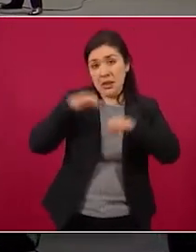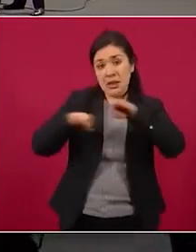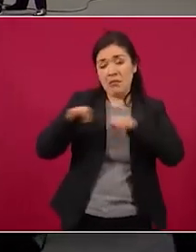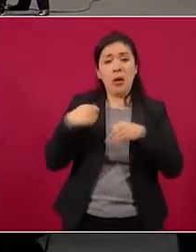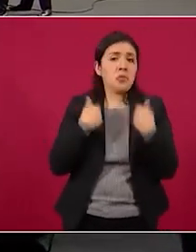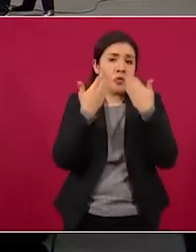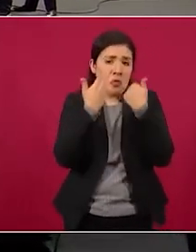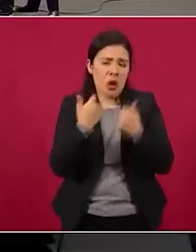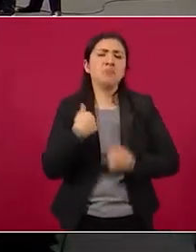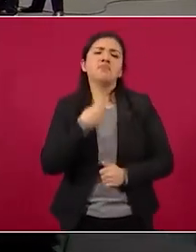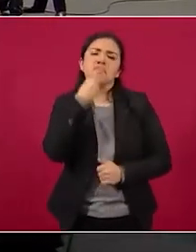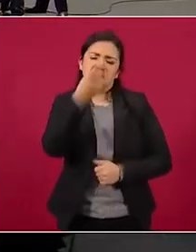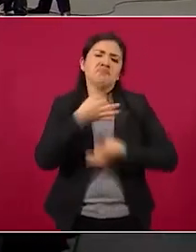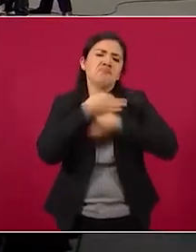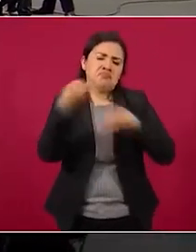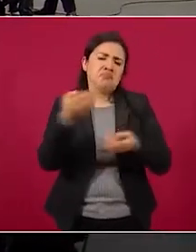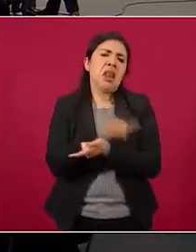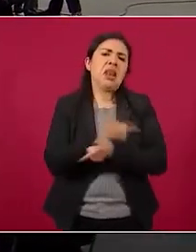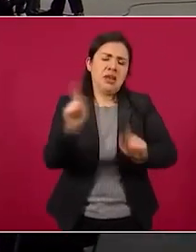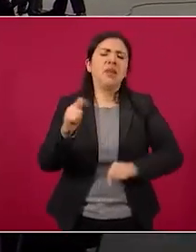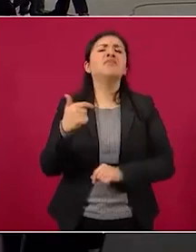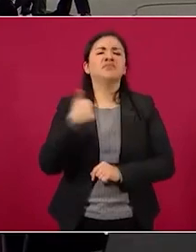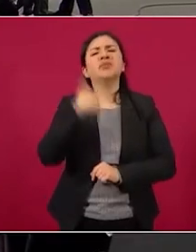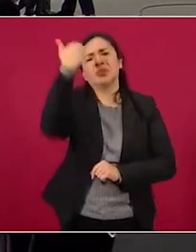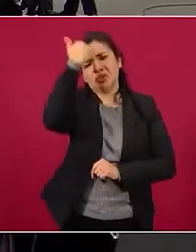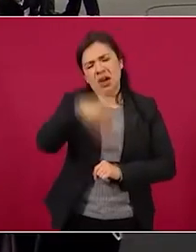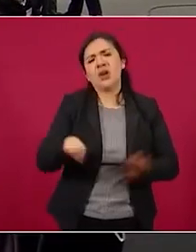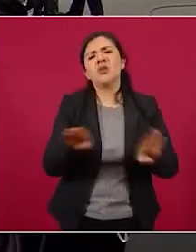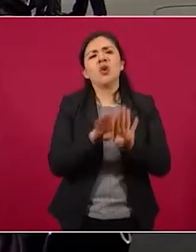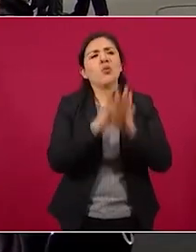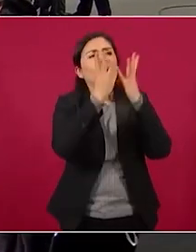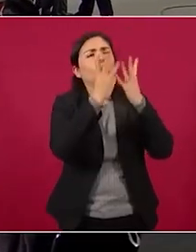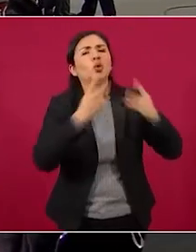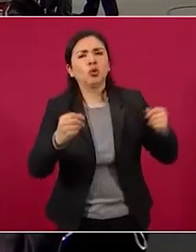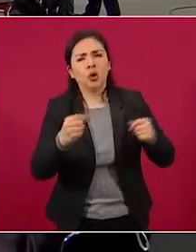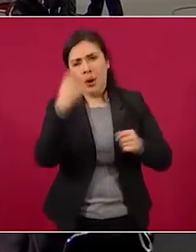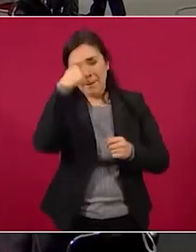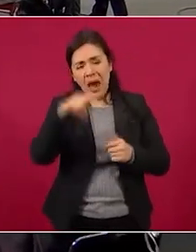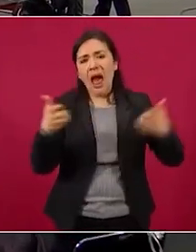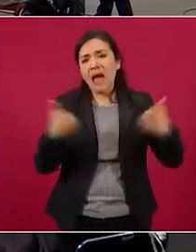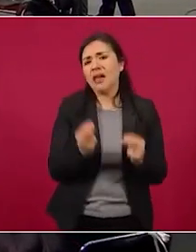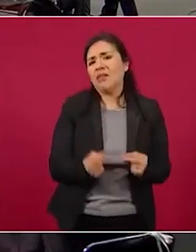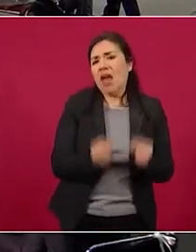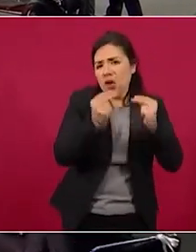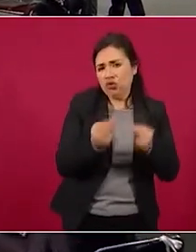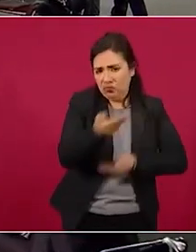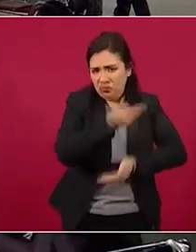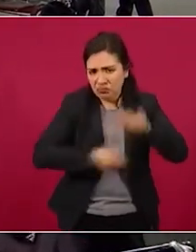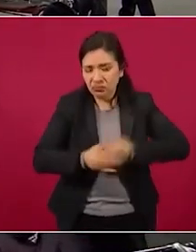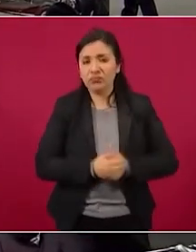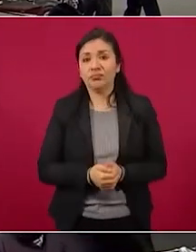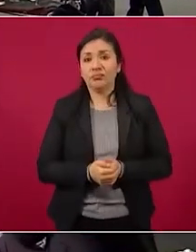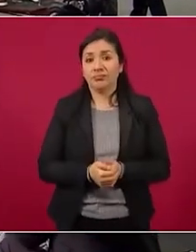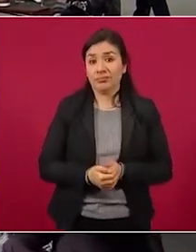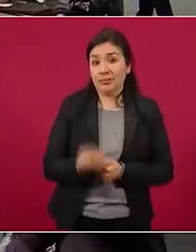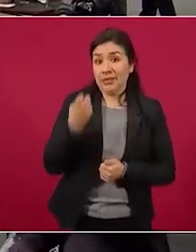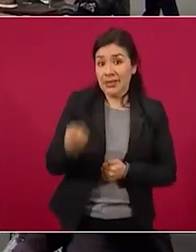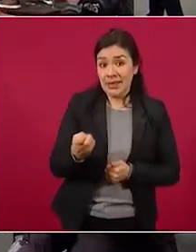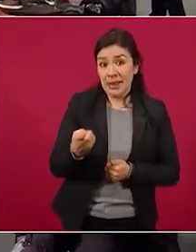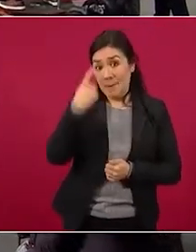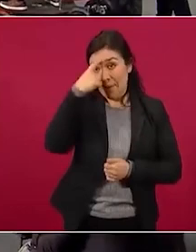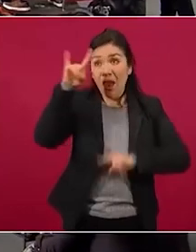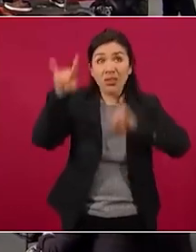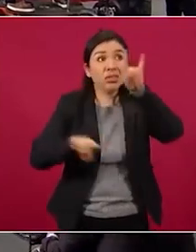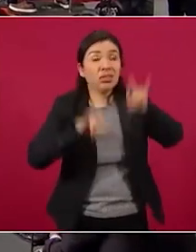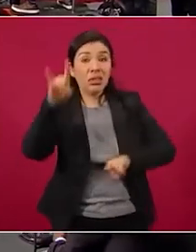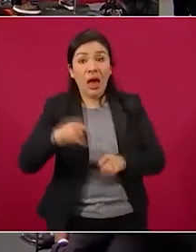yo tenía la solución a nivel de mercadotecnia esta campaña no se gana con